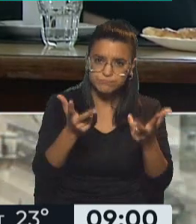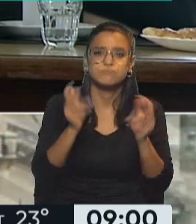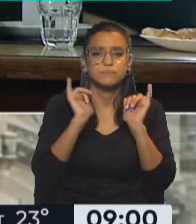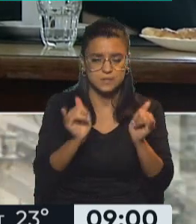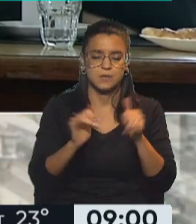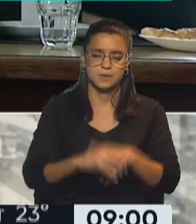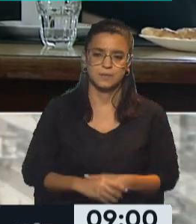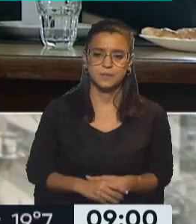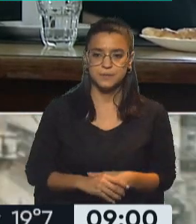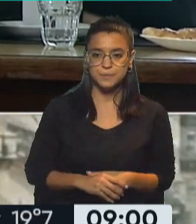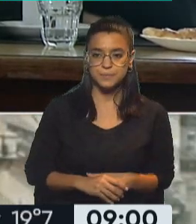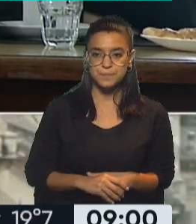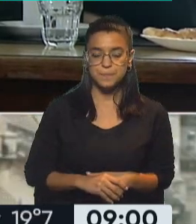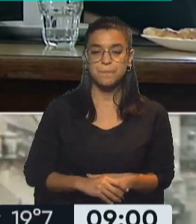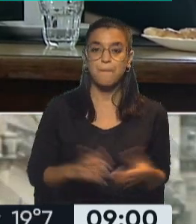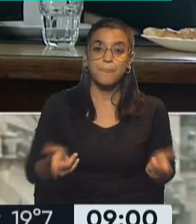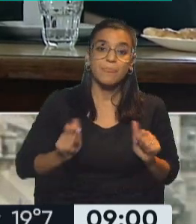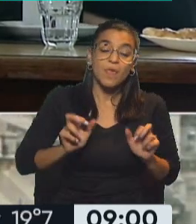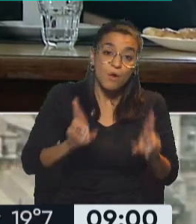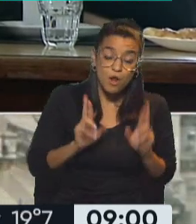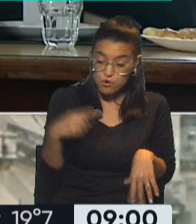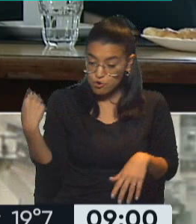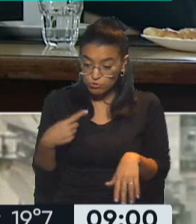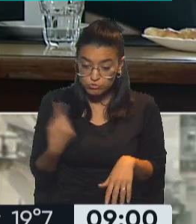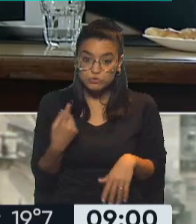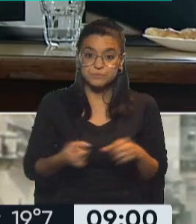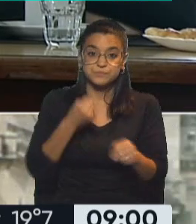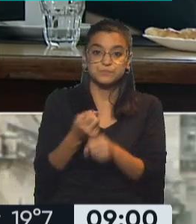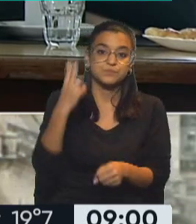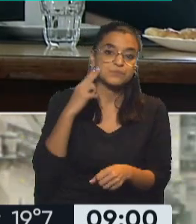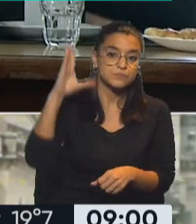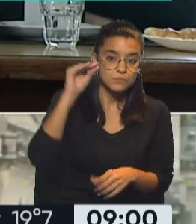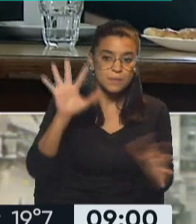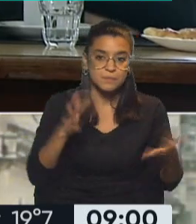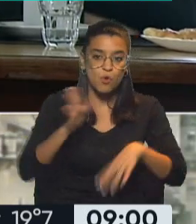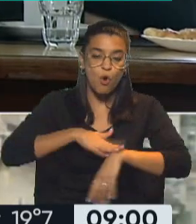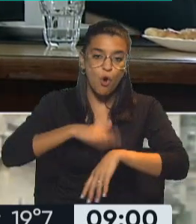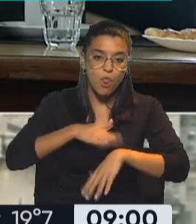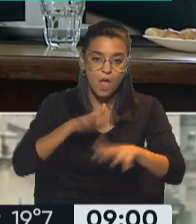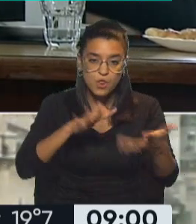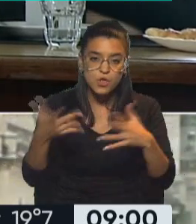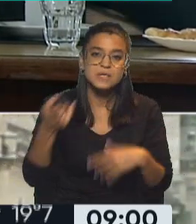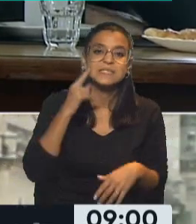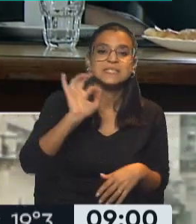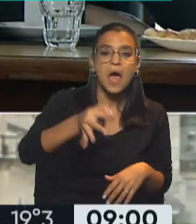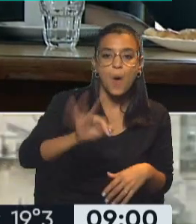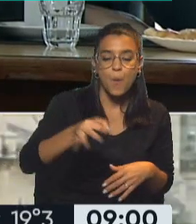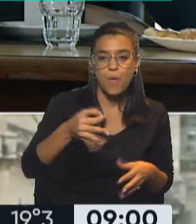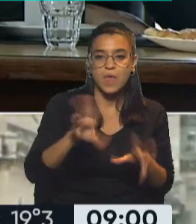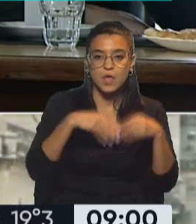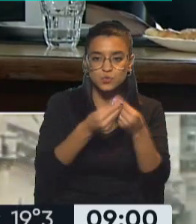Y que esperemos nosotros hasta las 9 de la noche, que es en el horario donde se van a conocer los resultados,